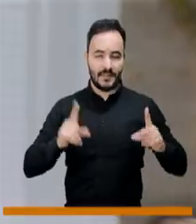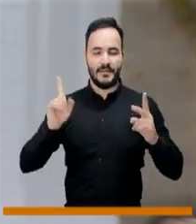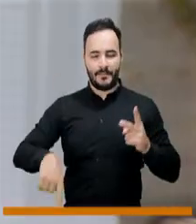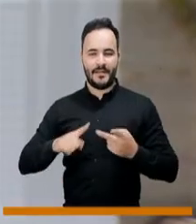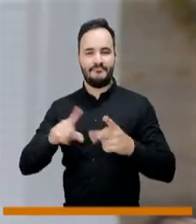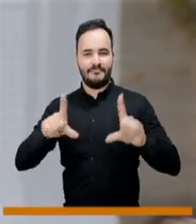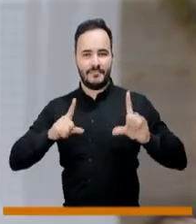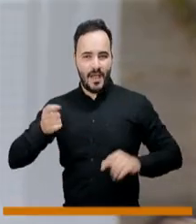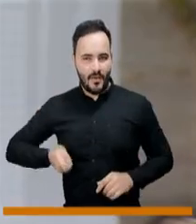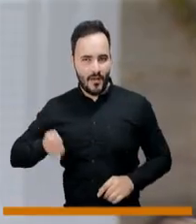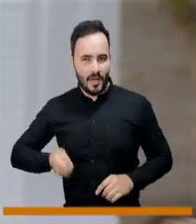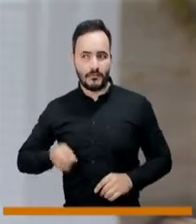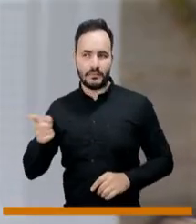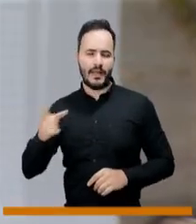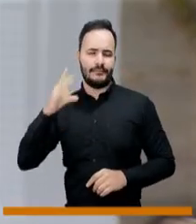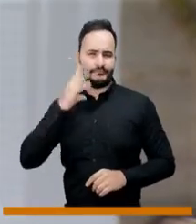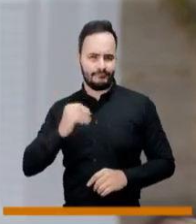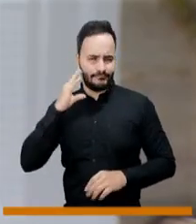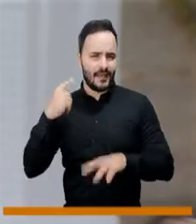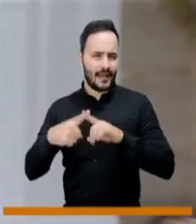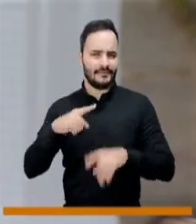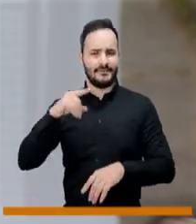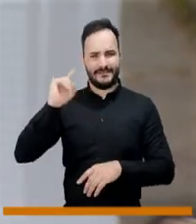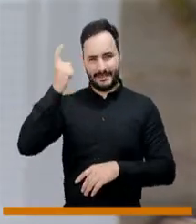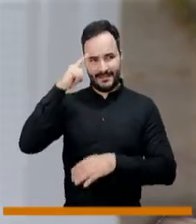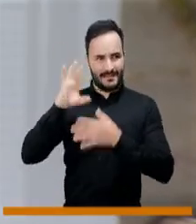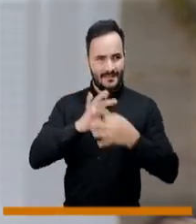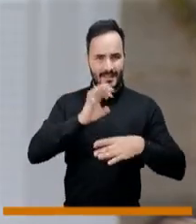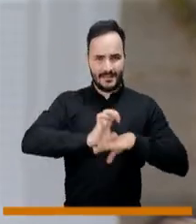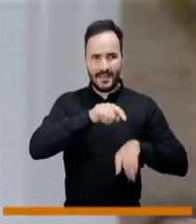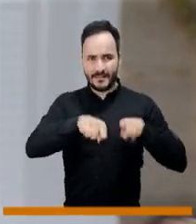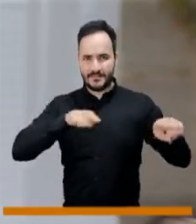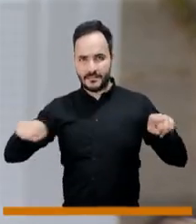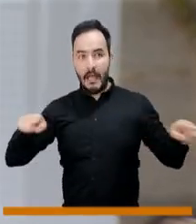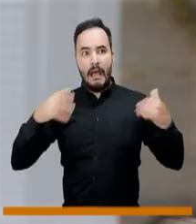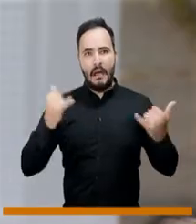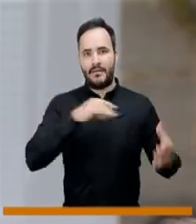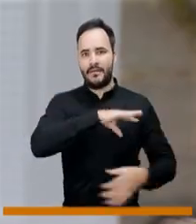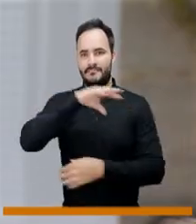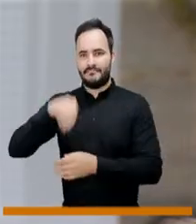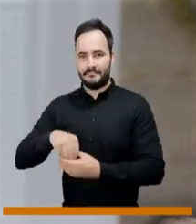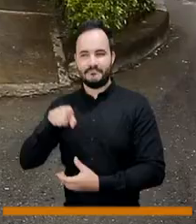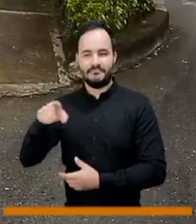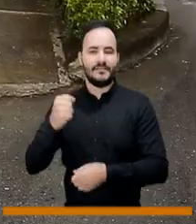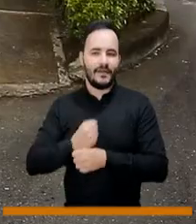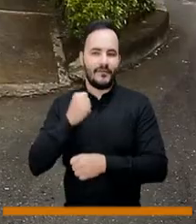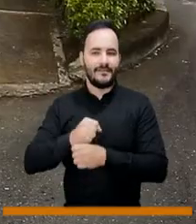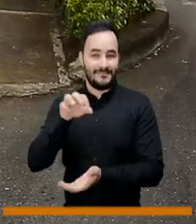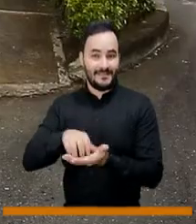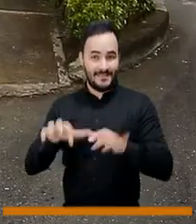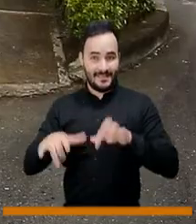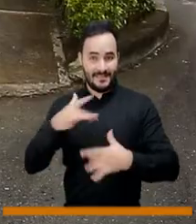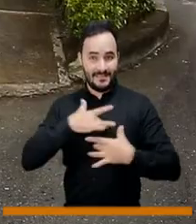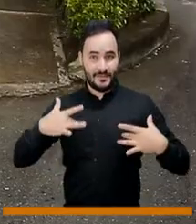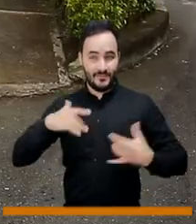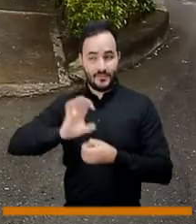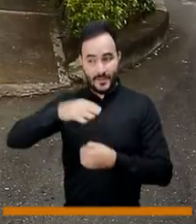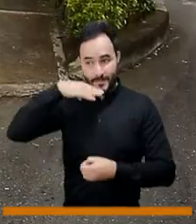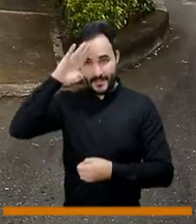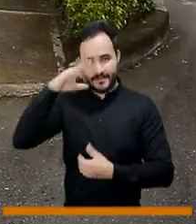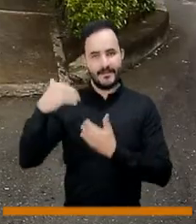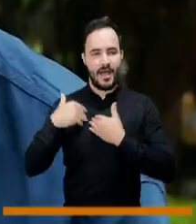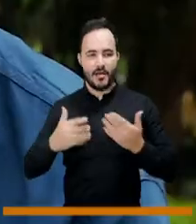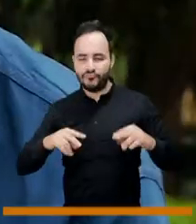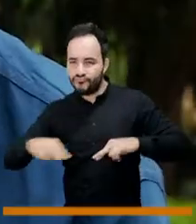años en el sector público y ahora encargado de los programas de salud mental en la Secretaría de Salud de Medellín y cuéntenos qué son los